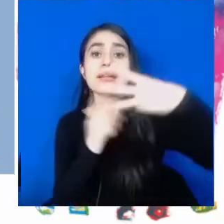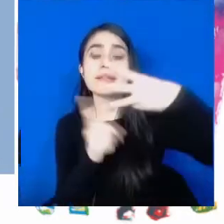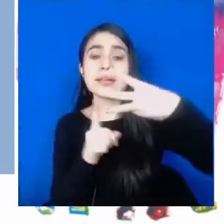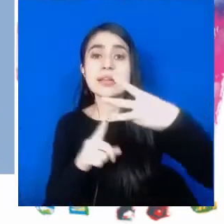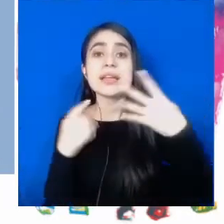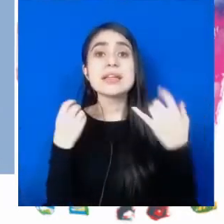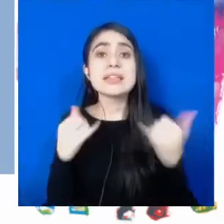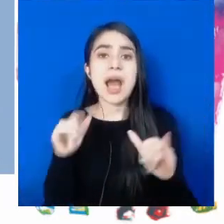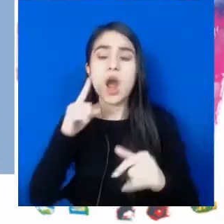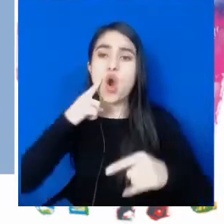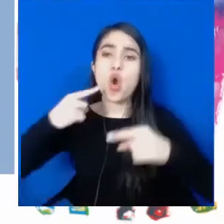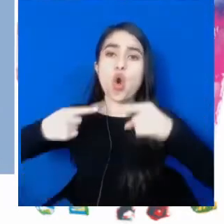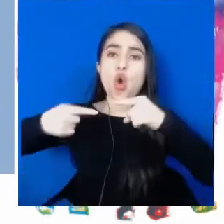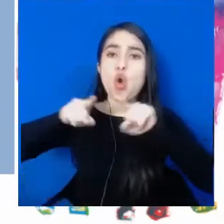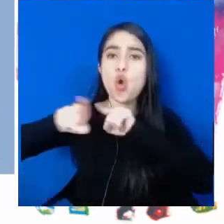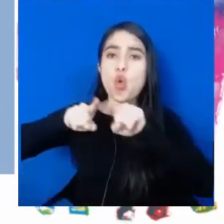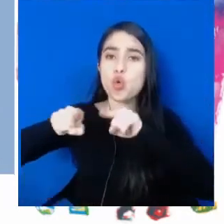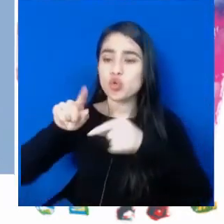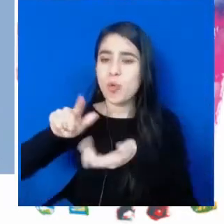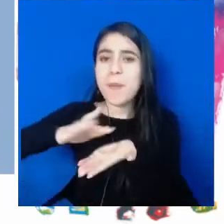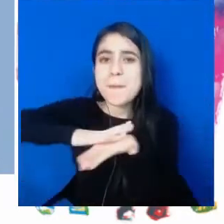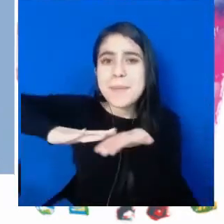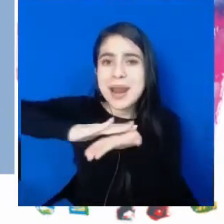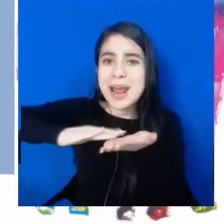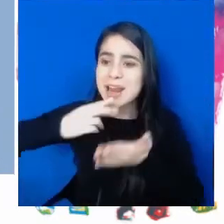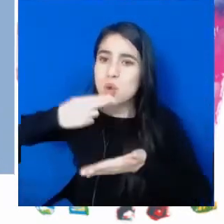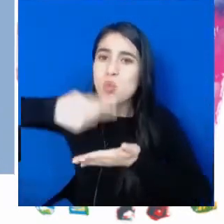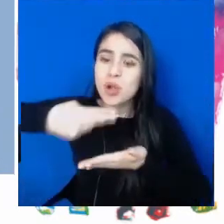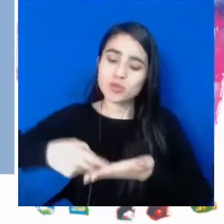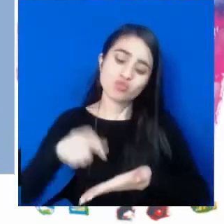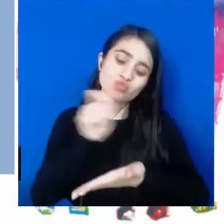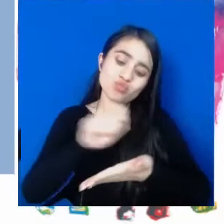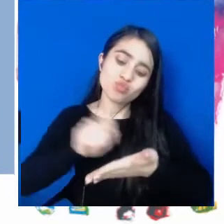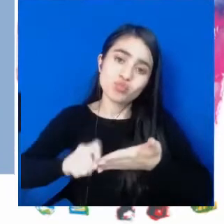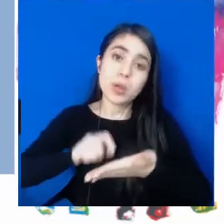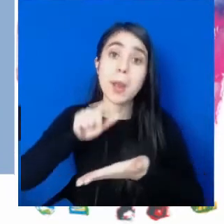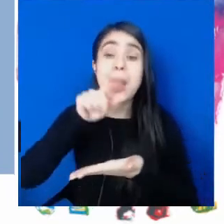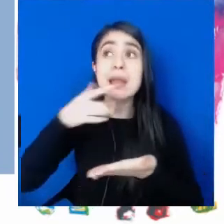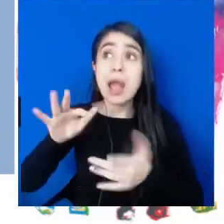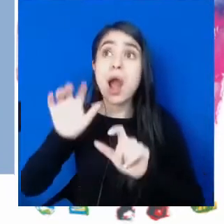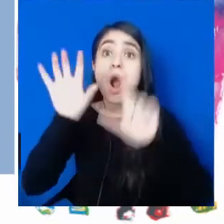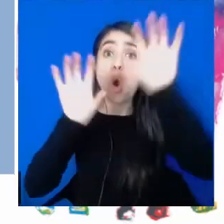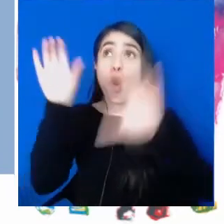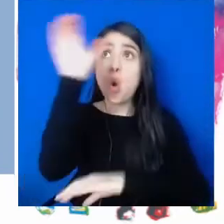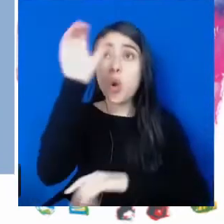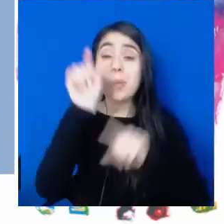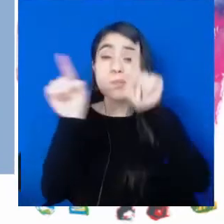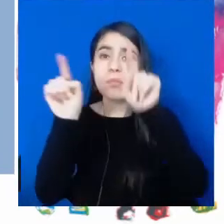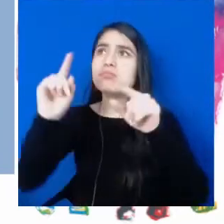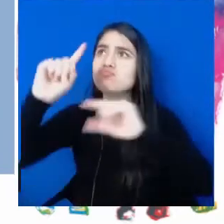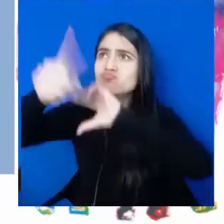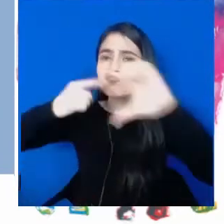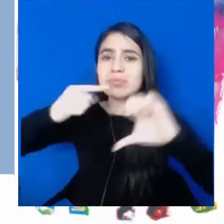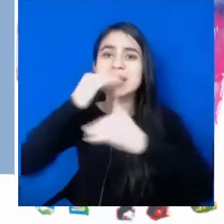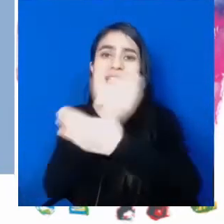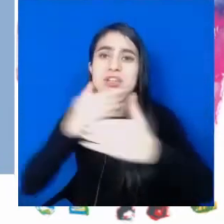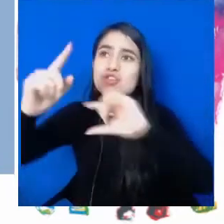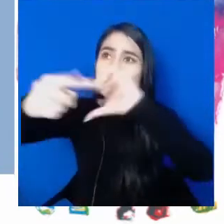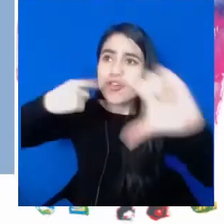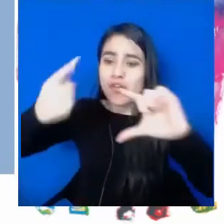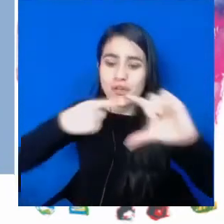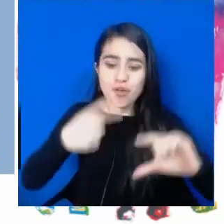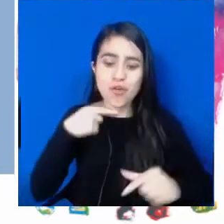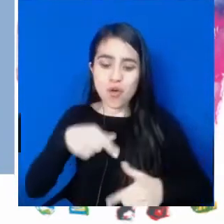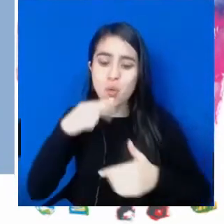hicimos nuestro tercer concurso de cuento en braille, donde niños de todo el rincón del país nos enviaron sus cuentos.